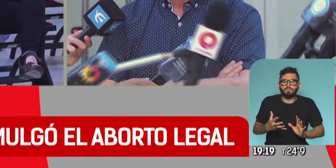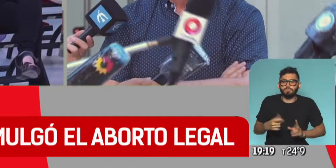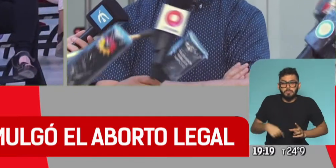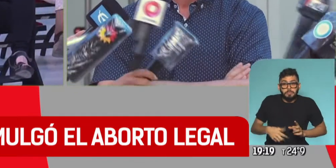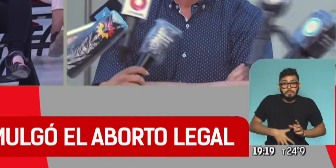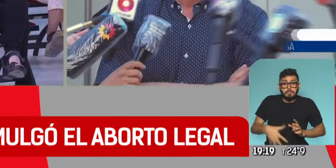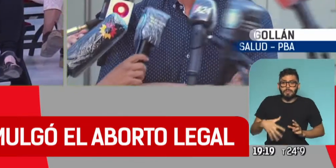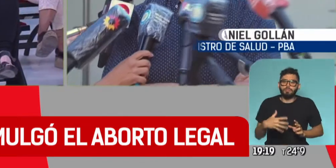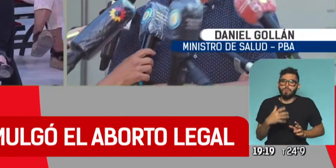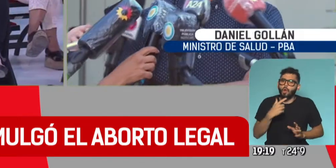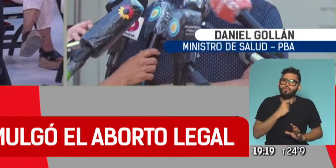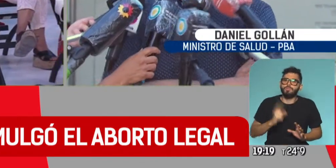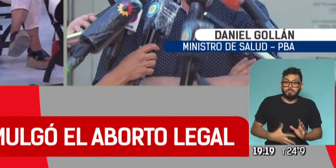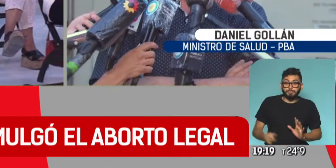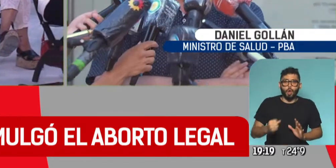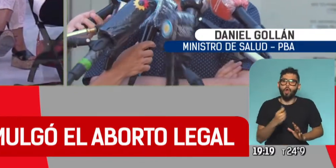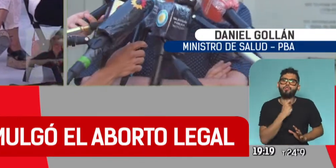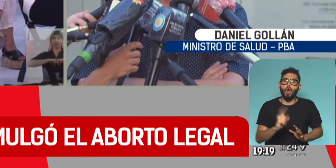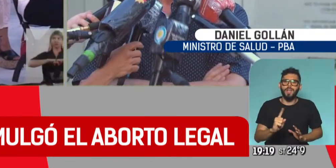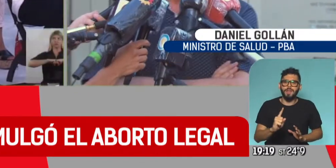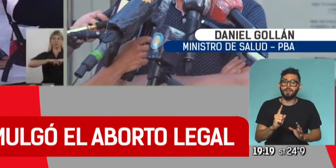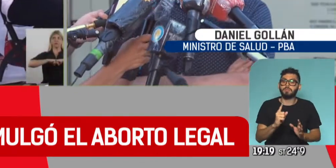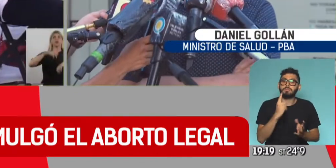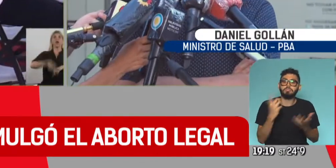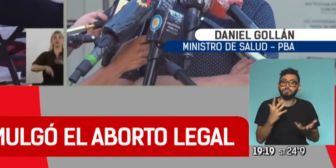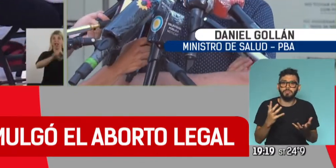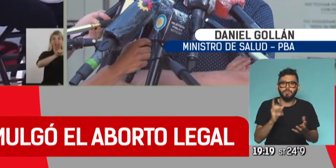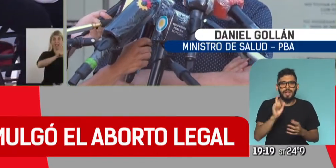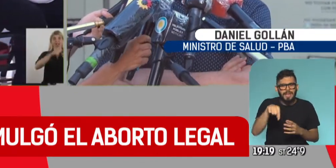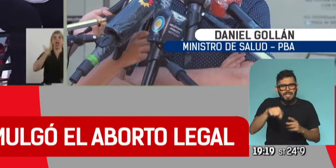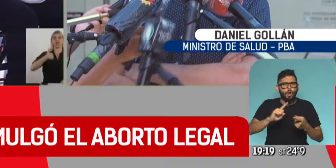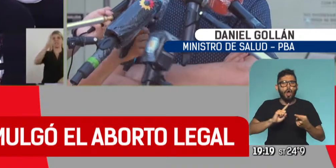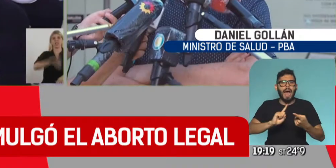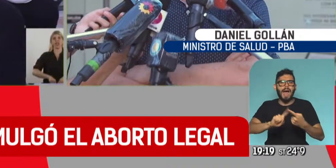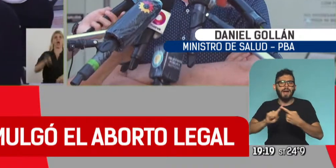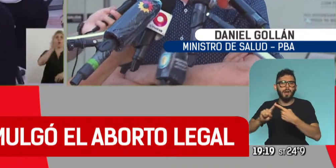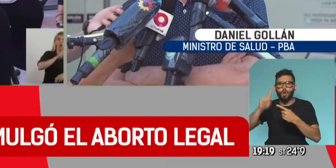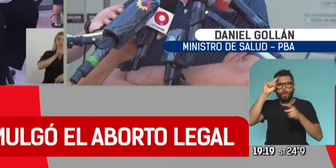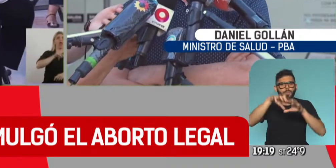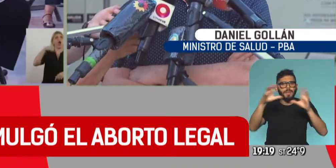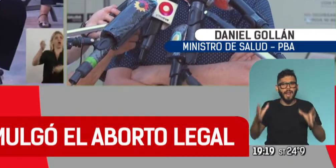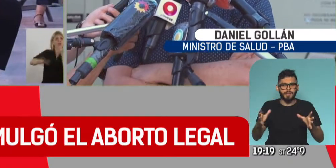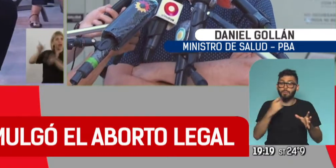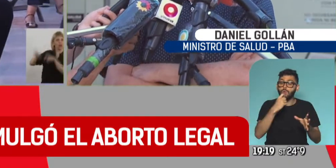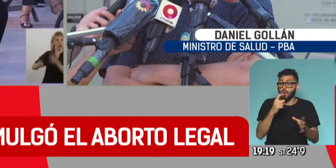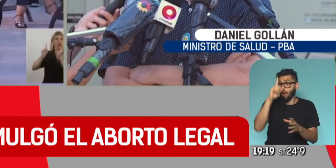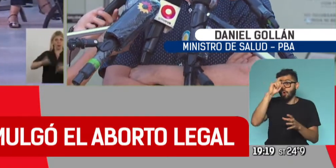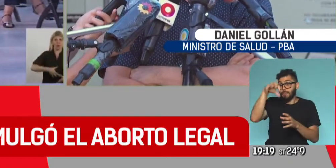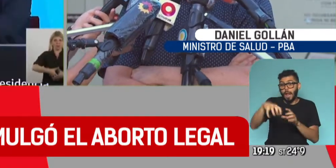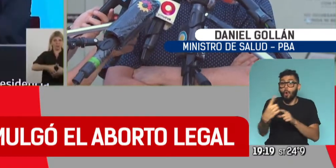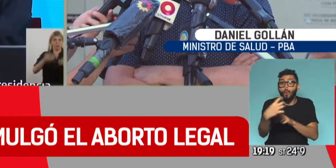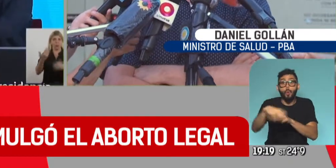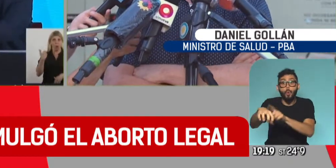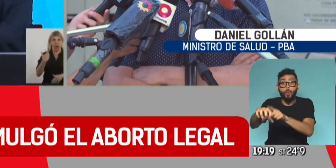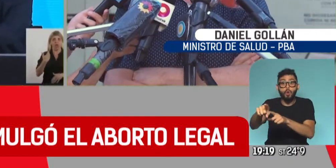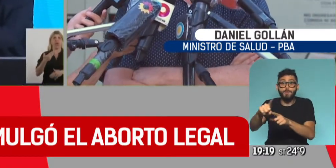actuar en consecuencia? Lo que yo te decía recién, lo que les comentaba, esto es una red hospitalaria. Si en alguna institución hay algún problema, la